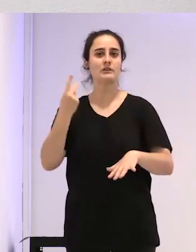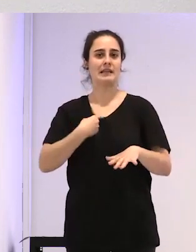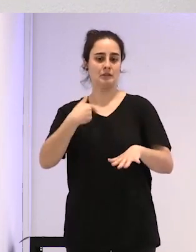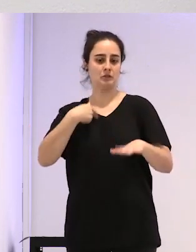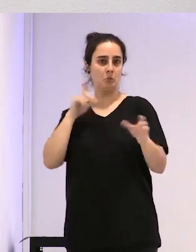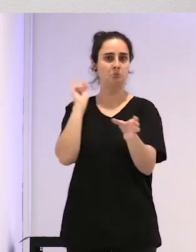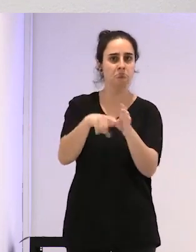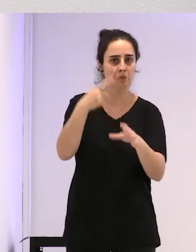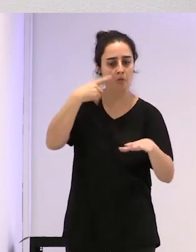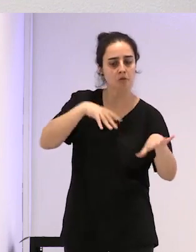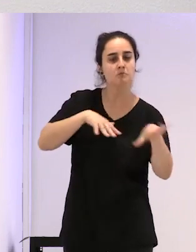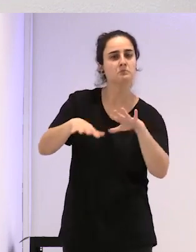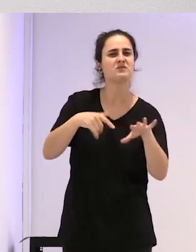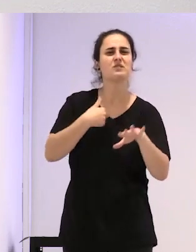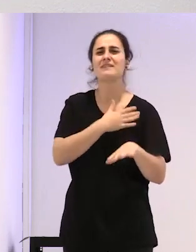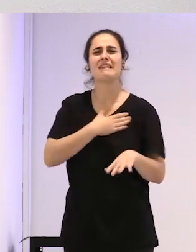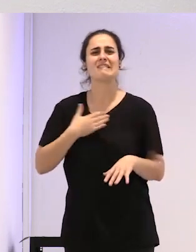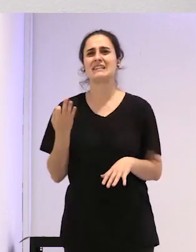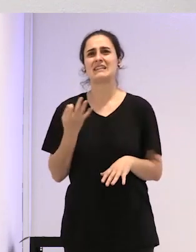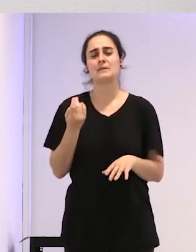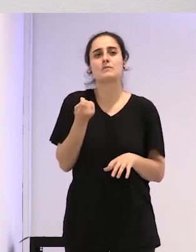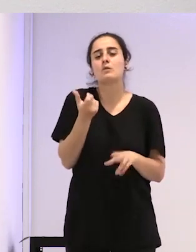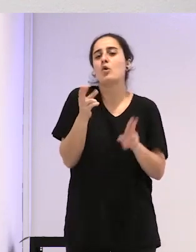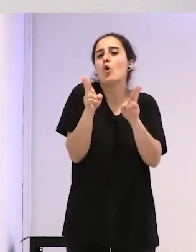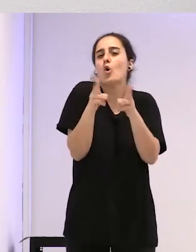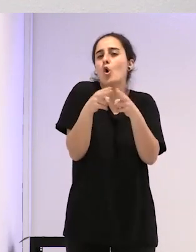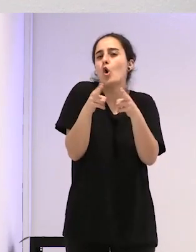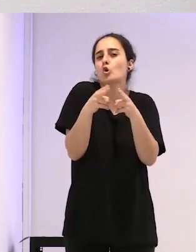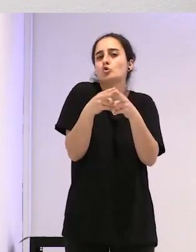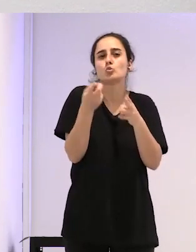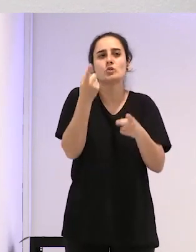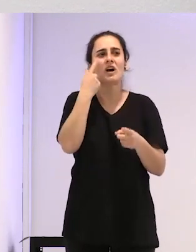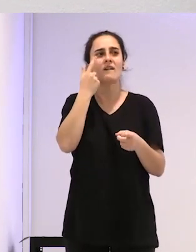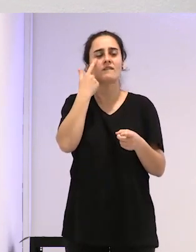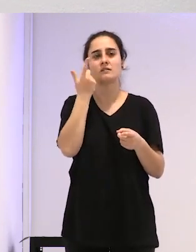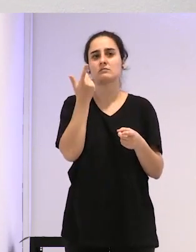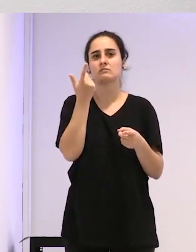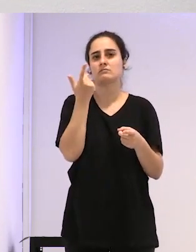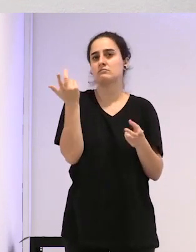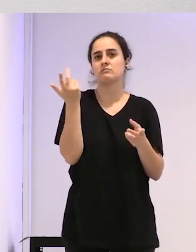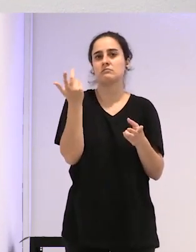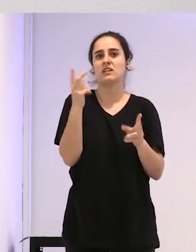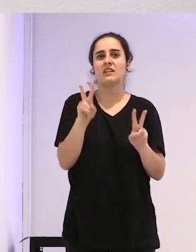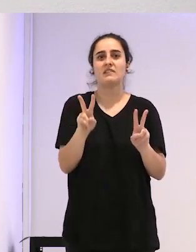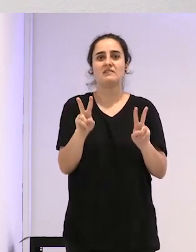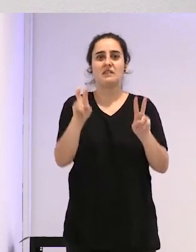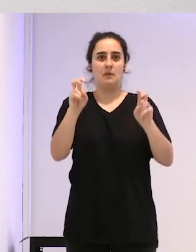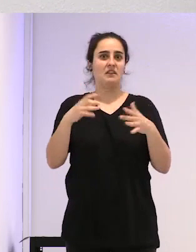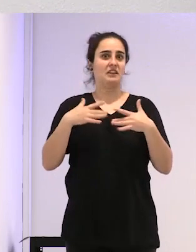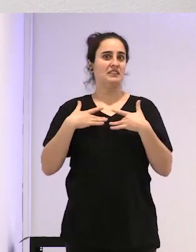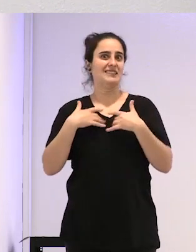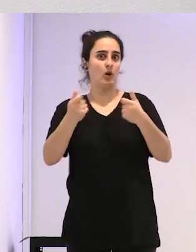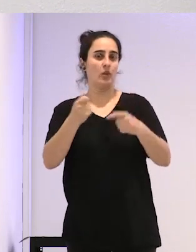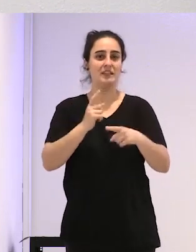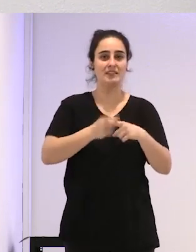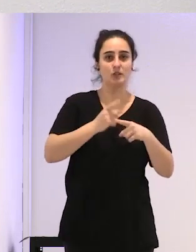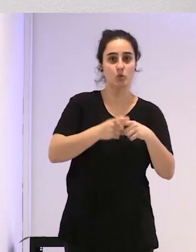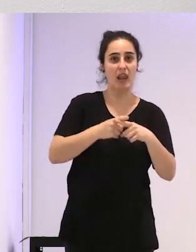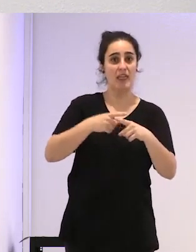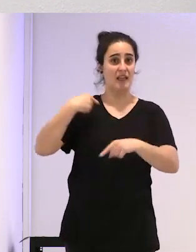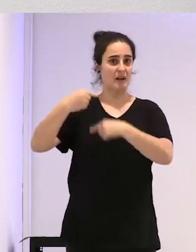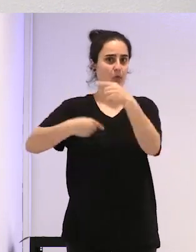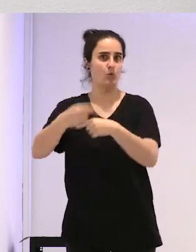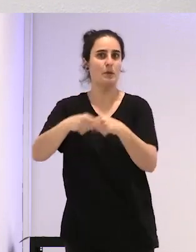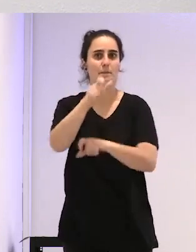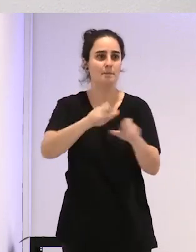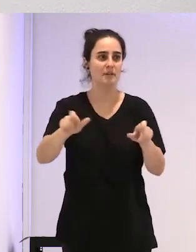momento solo pretendía hacer una consulta de atención a la salud sexual y reproductiva para personas trans.